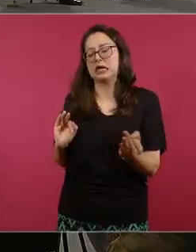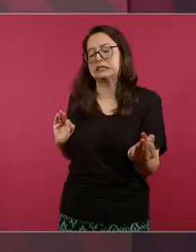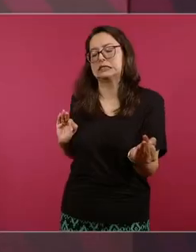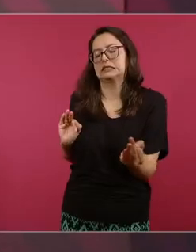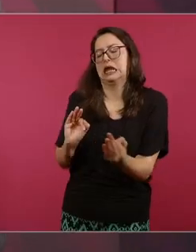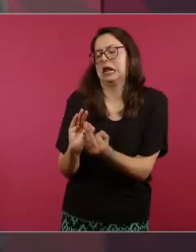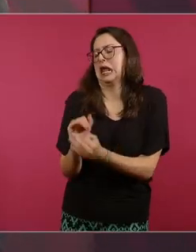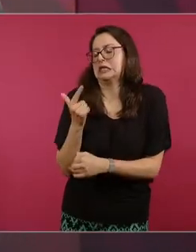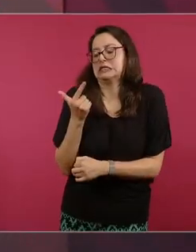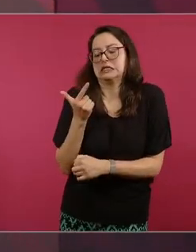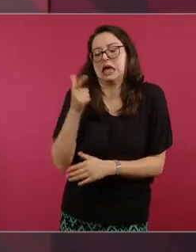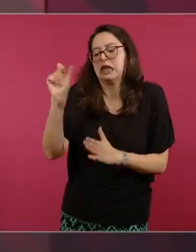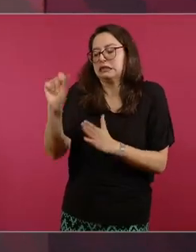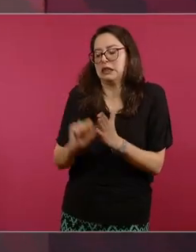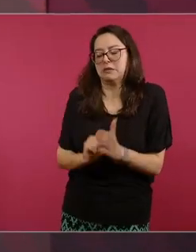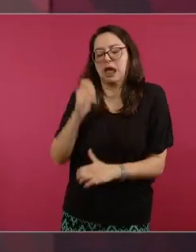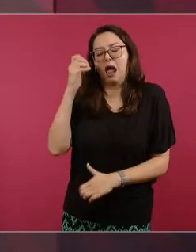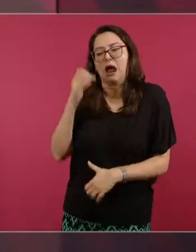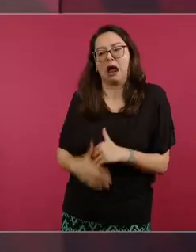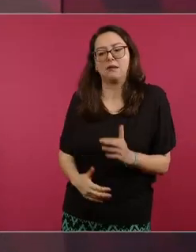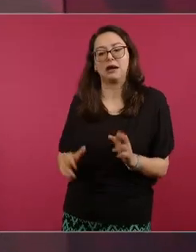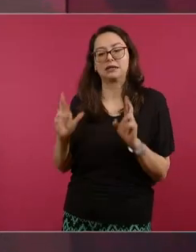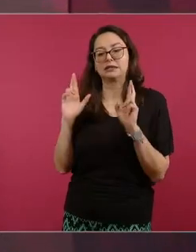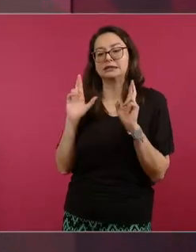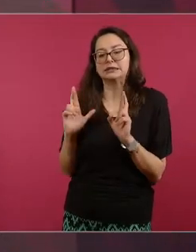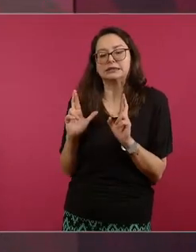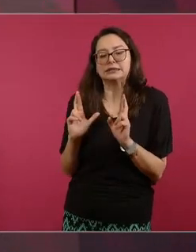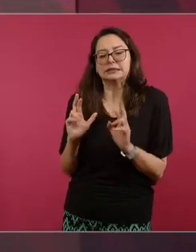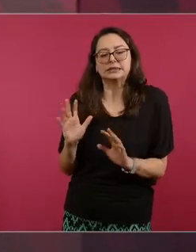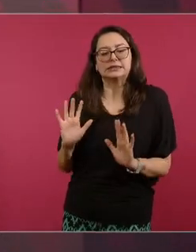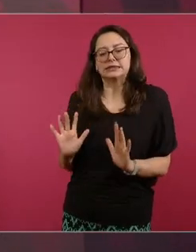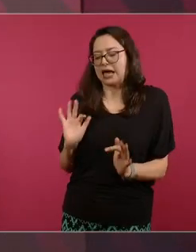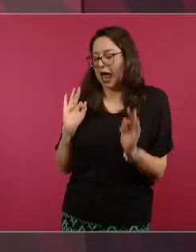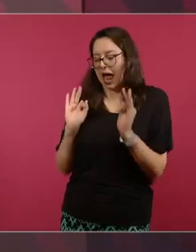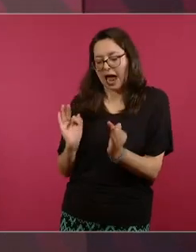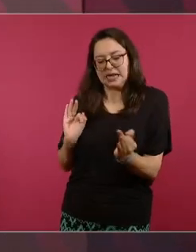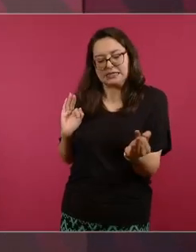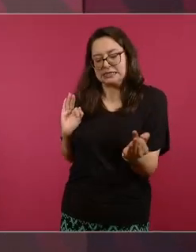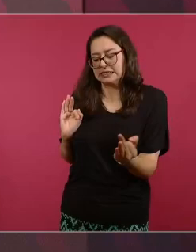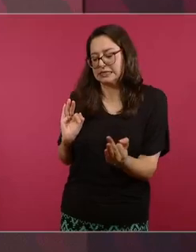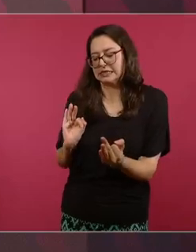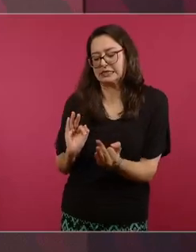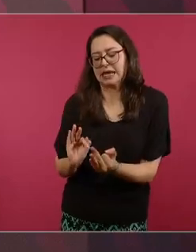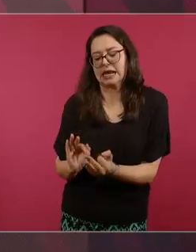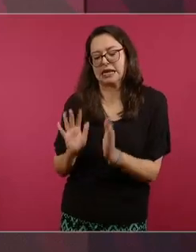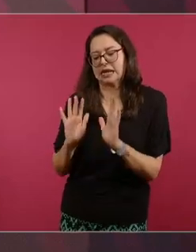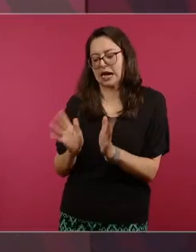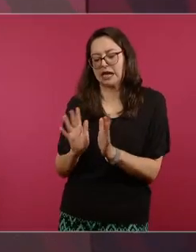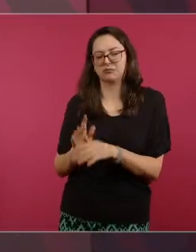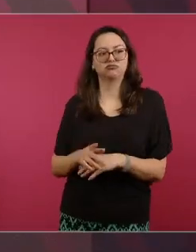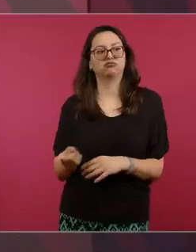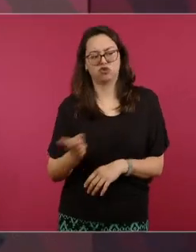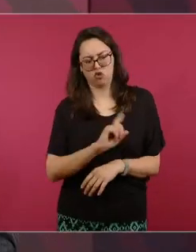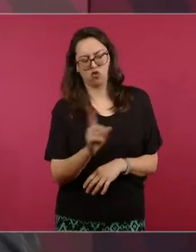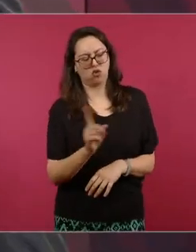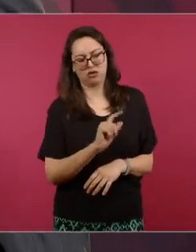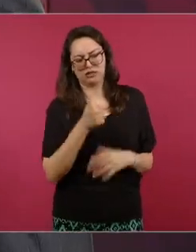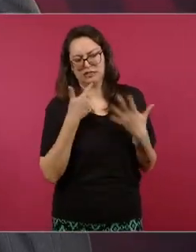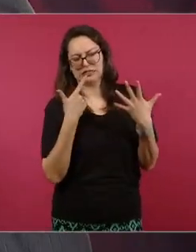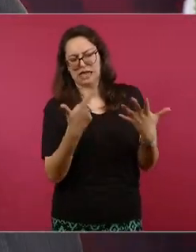la verdad que no son siete meses son seis y unos días más sí